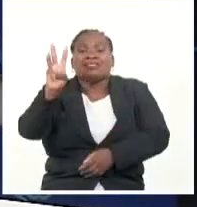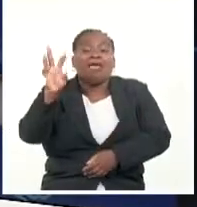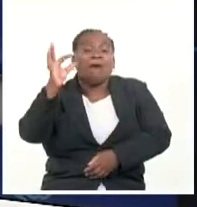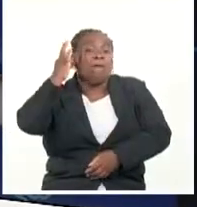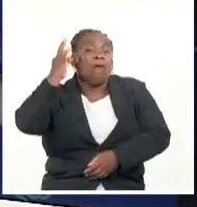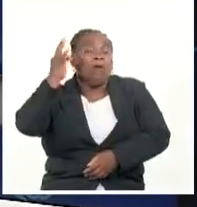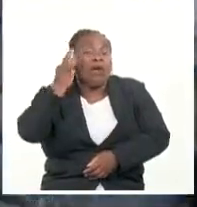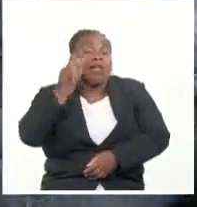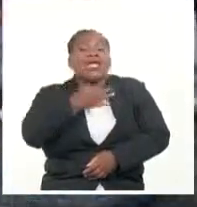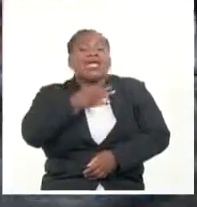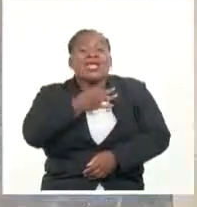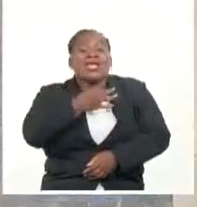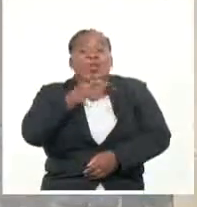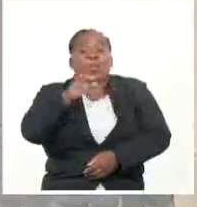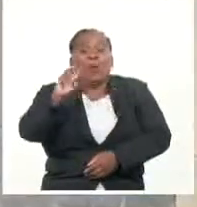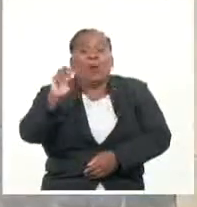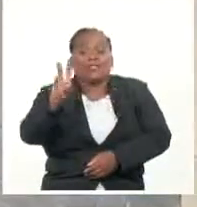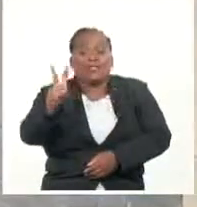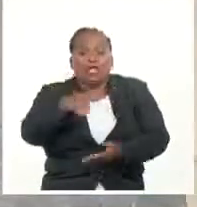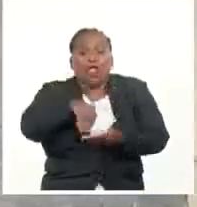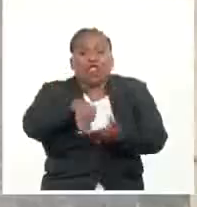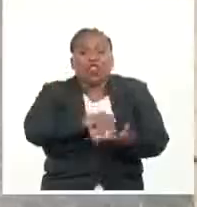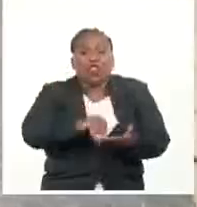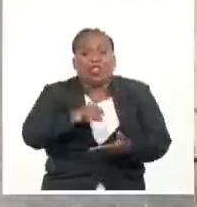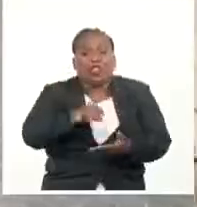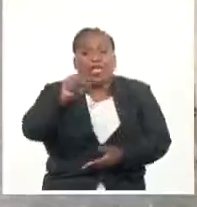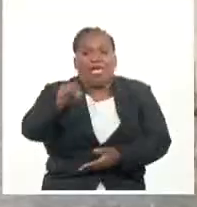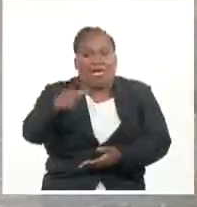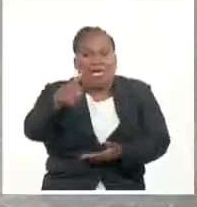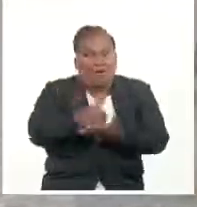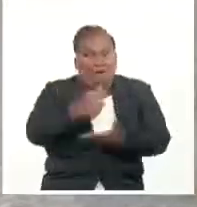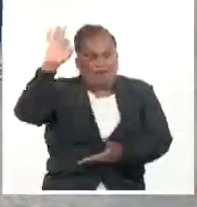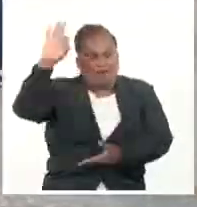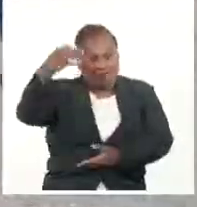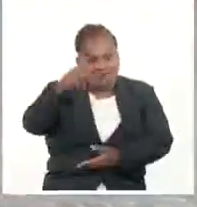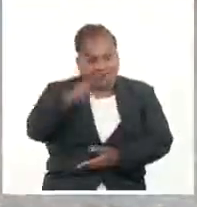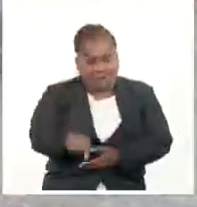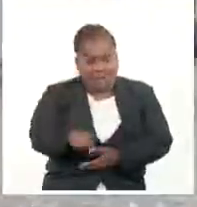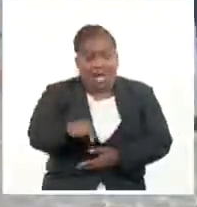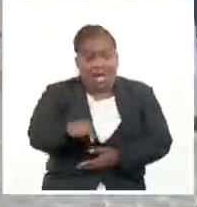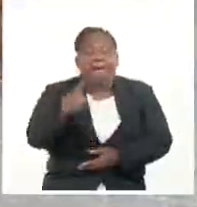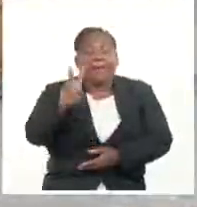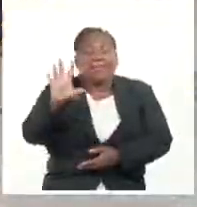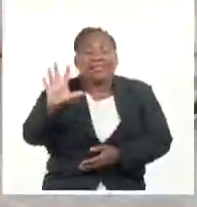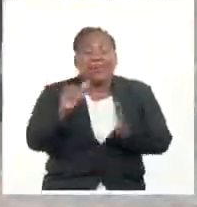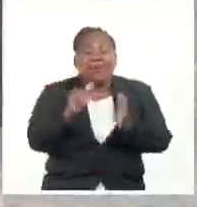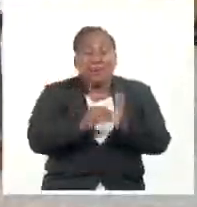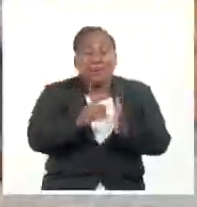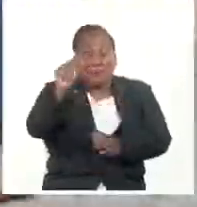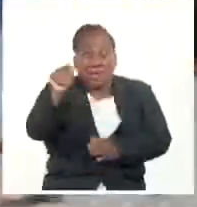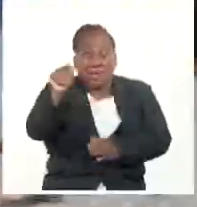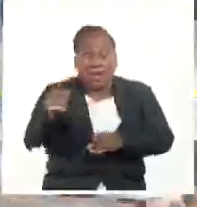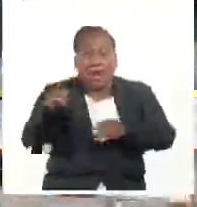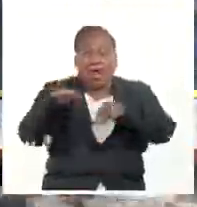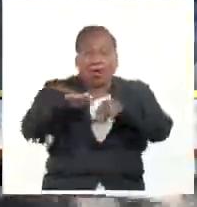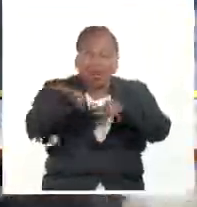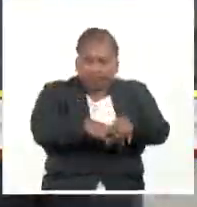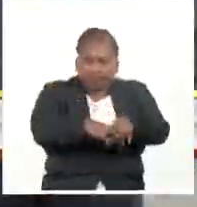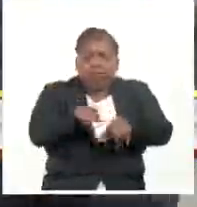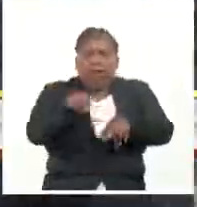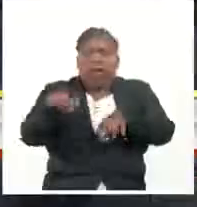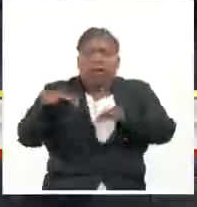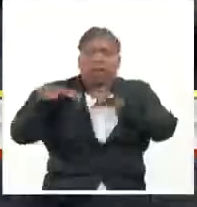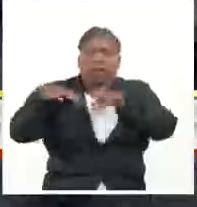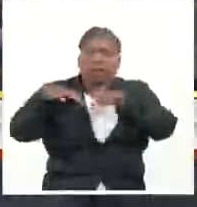de 2013 en París. Según los organizadores, más de 25 mil personas de toda Europa se unieron a la conmemoración que